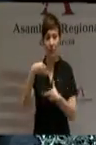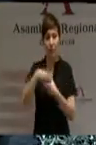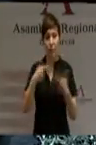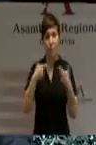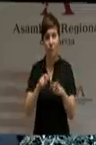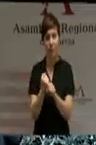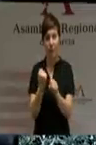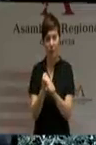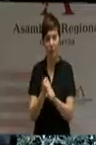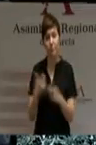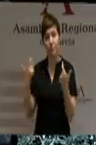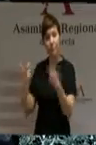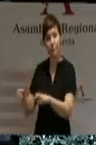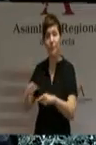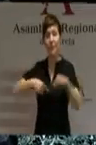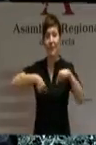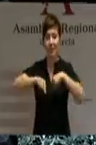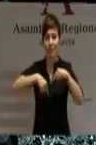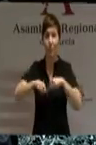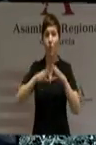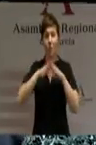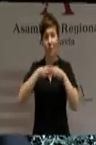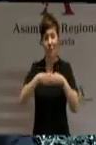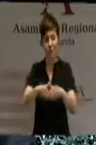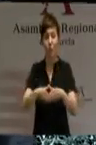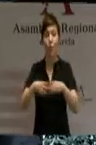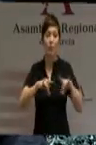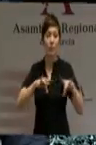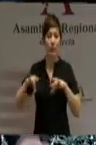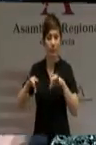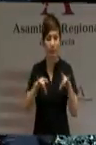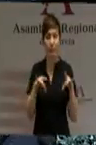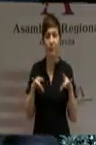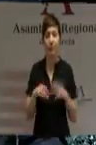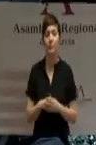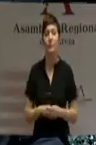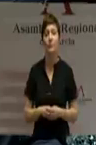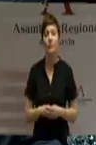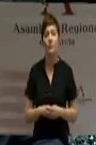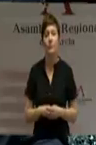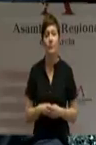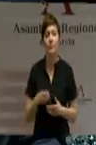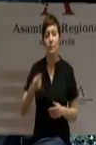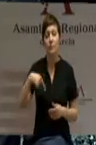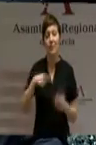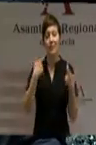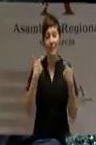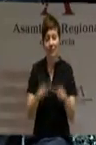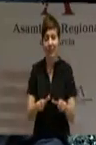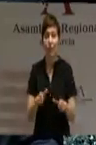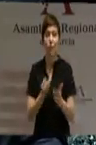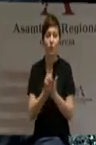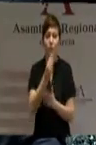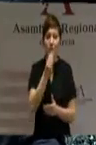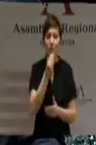transporte, tanto marítimo como terrestre. Por tanto, el sector agroalimentario, el turismo, el sector industrial,